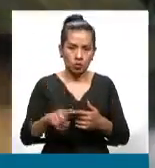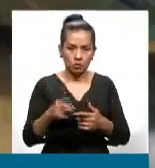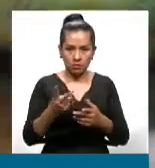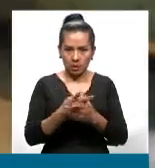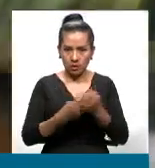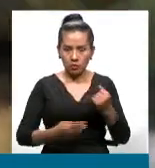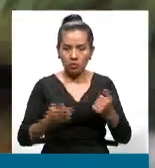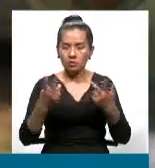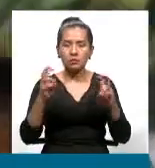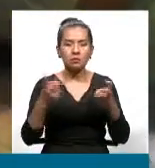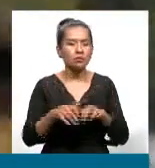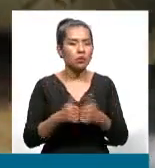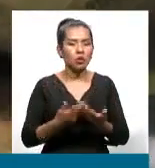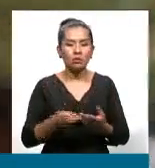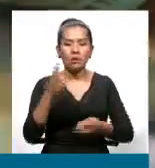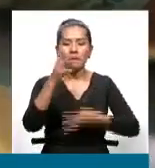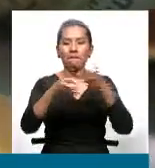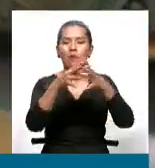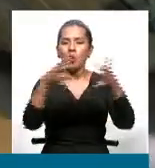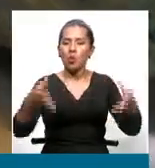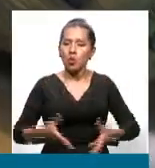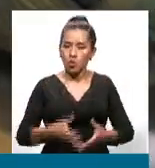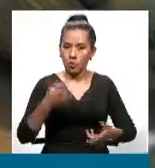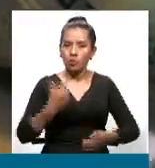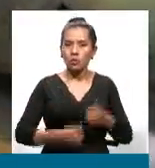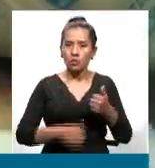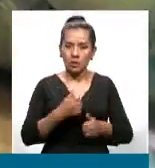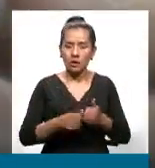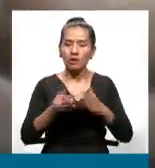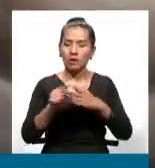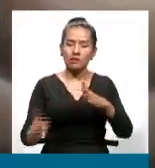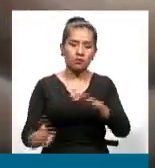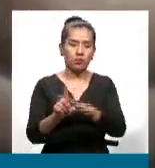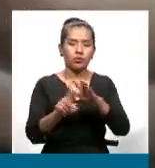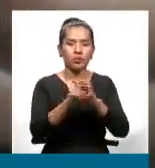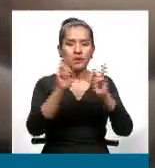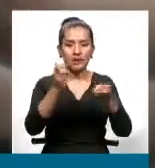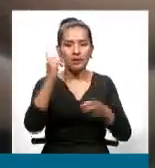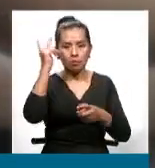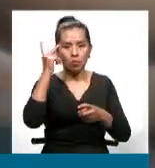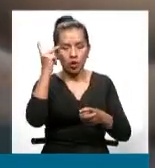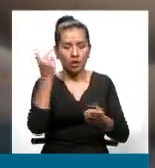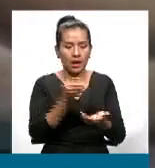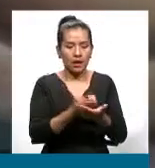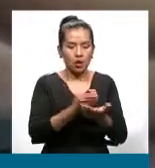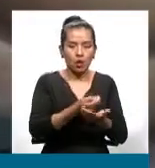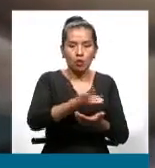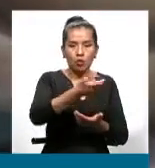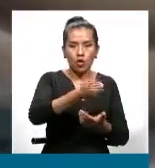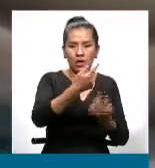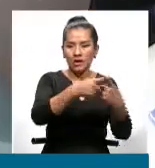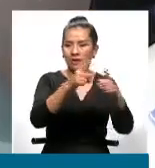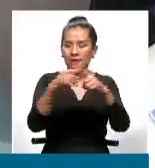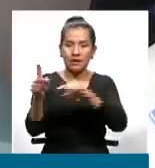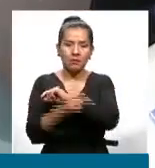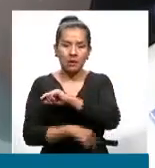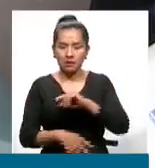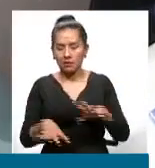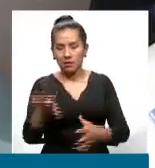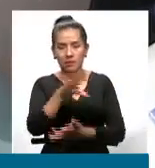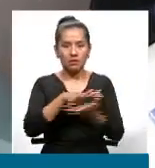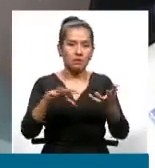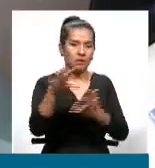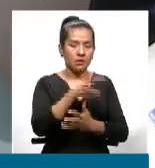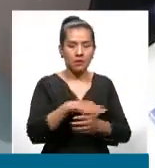economías a nivel mundial y han generado justamente que las políticas monetarias de los países sean bastante restrictivas.